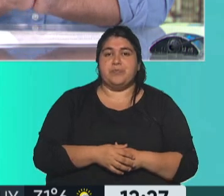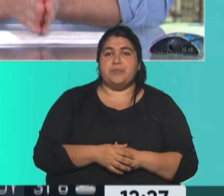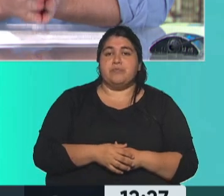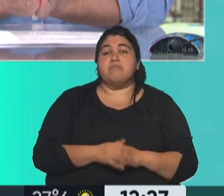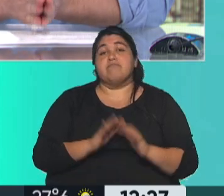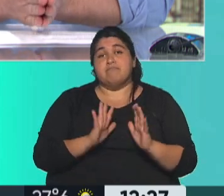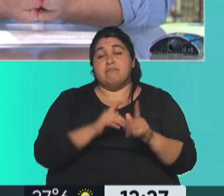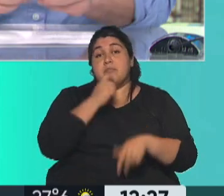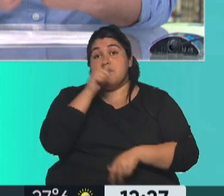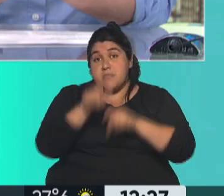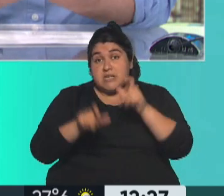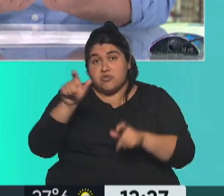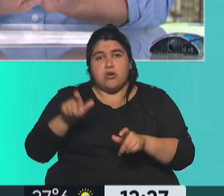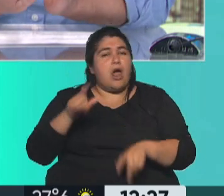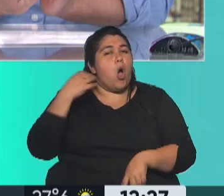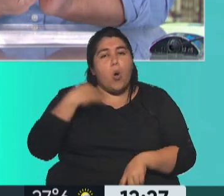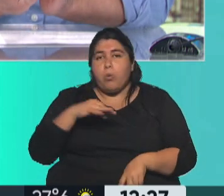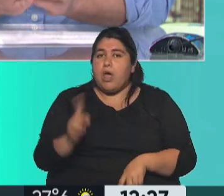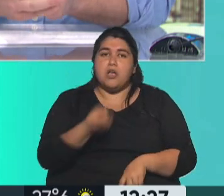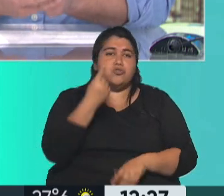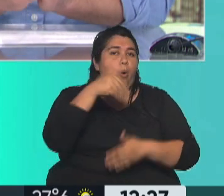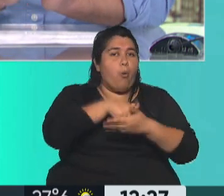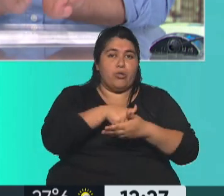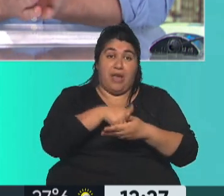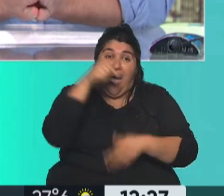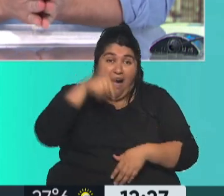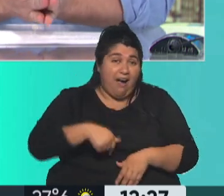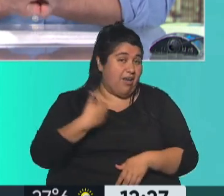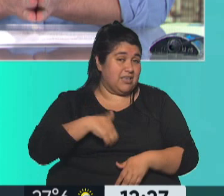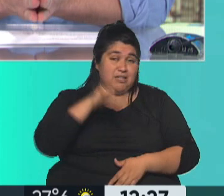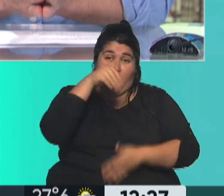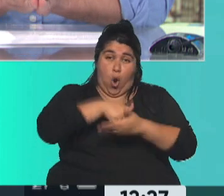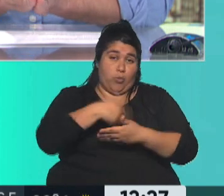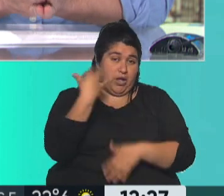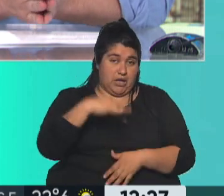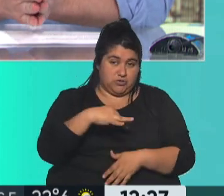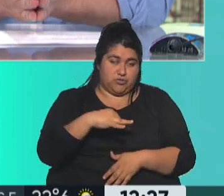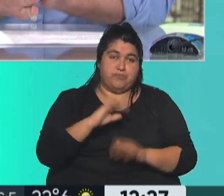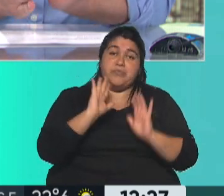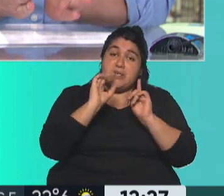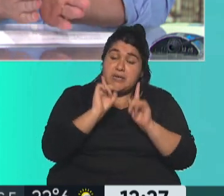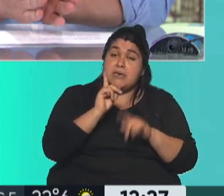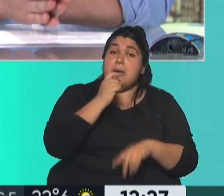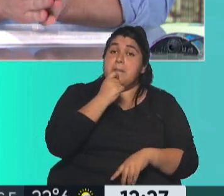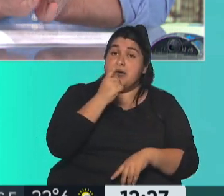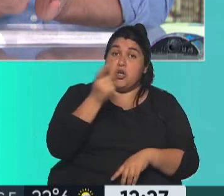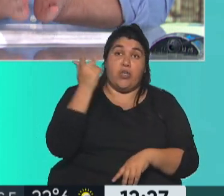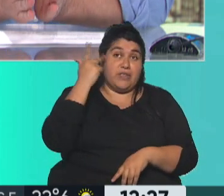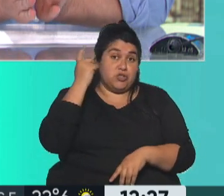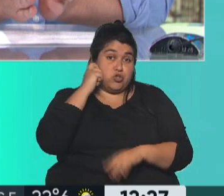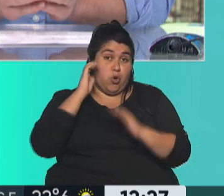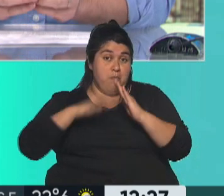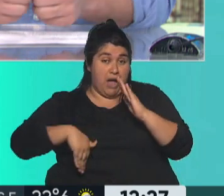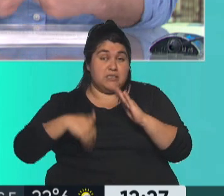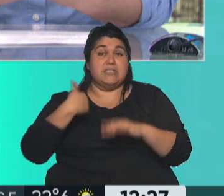Esas personas están obligadas a votar porque el voto en la Argentina es obligatorio. La diferencia es que aquellos que tengan menos de 18 o más de